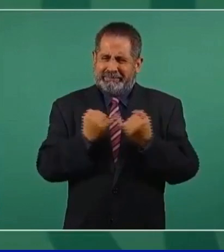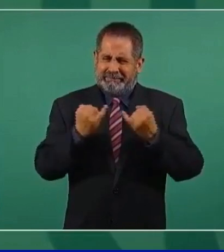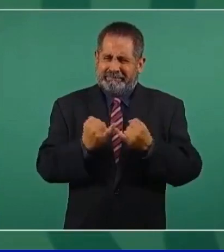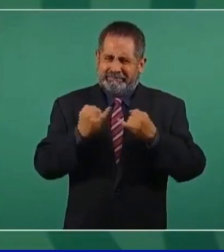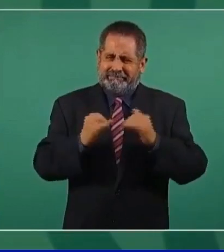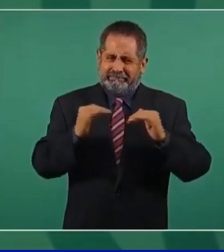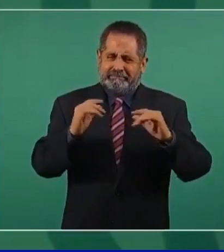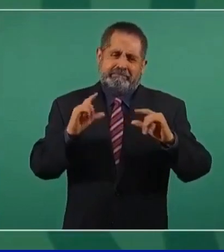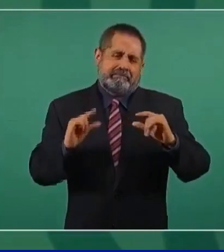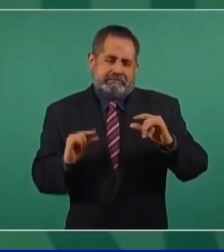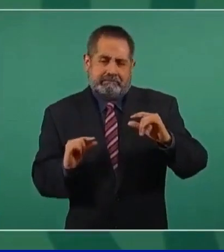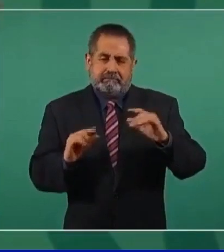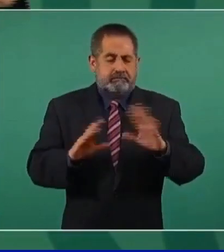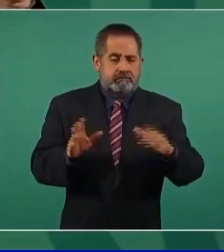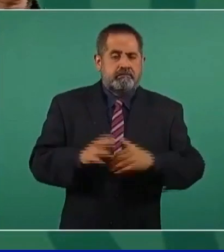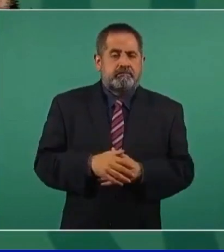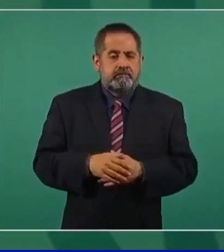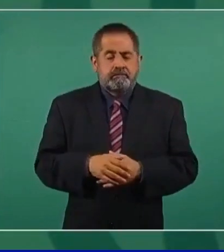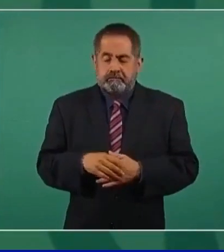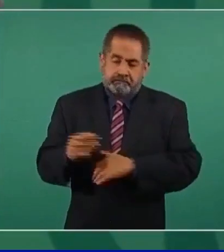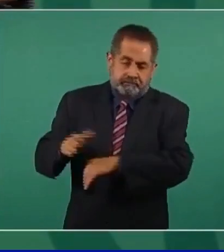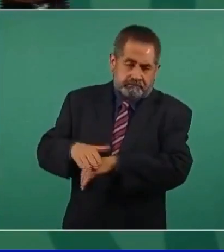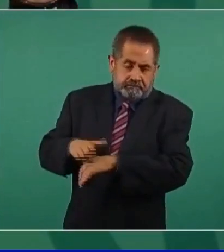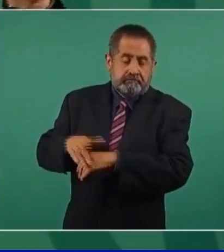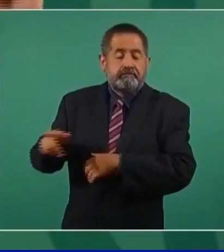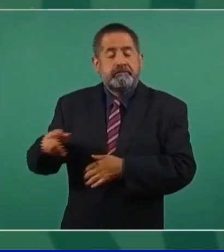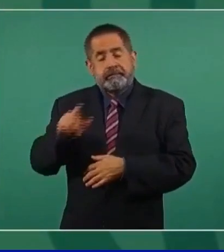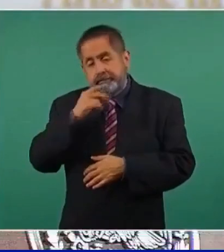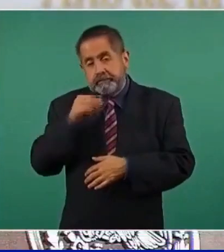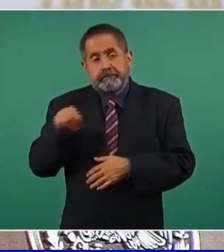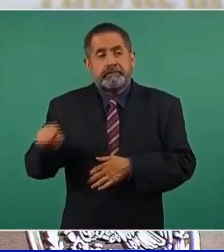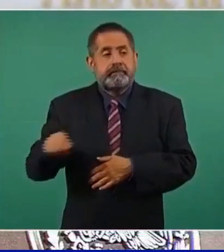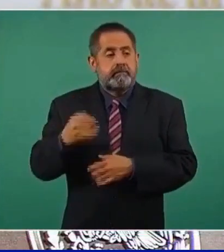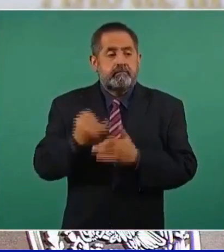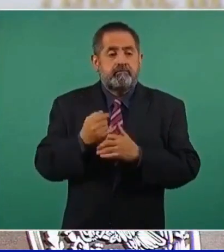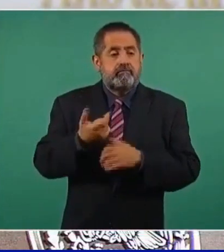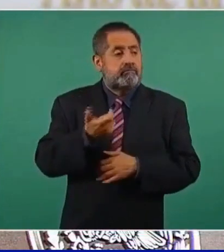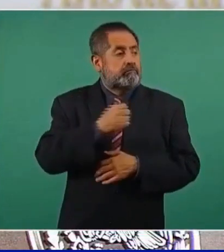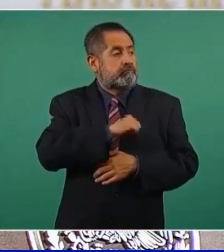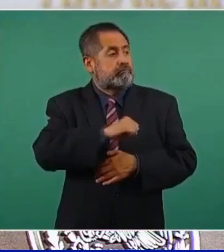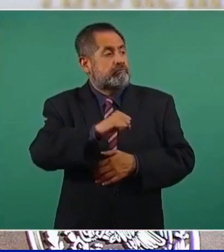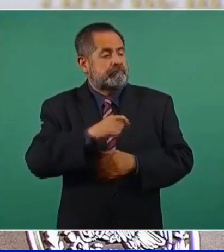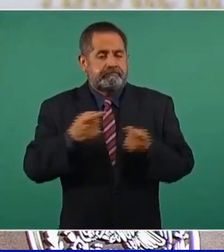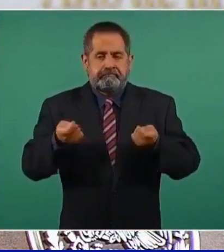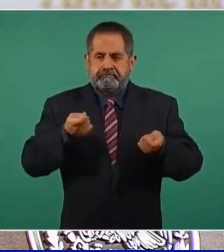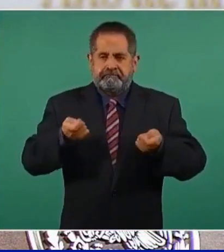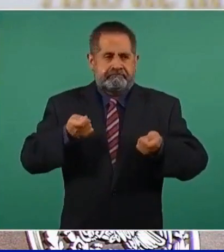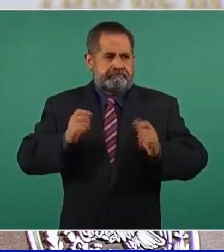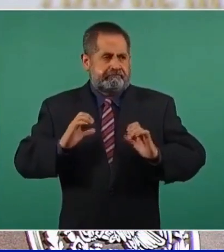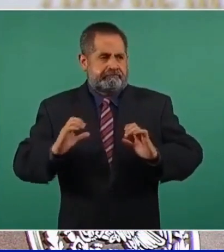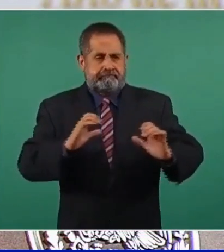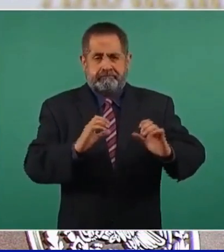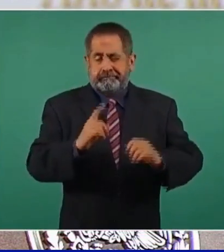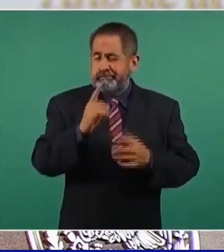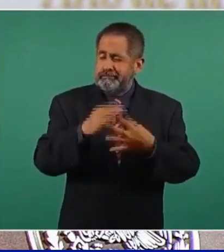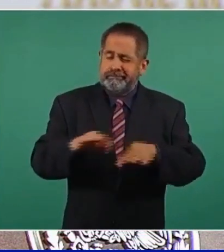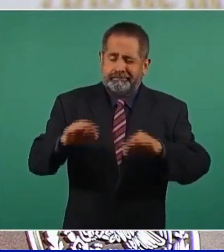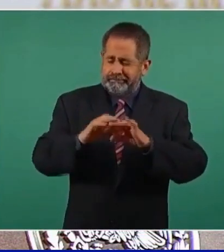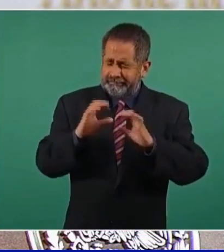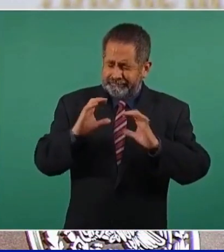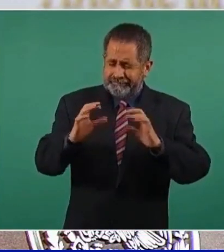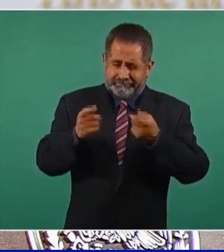Lo mismo, control de la inflación, porque nos importa mucho